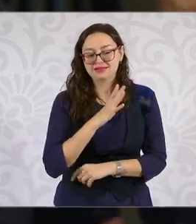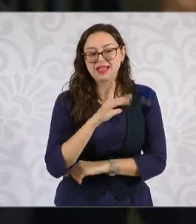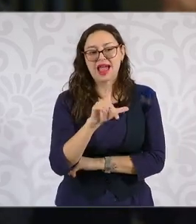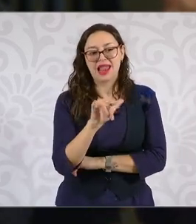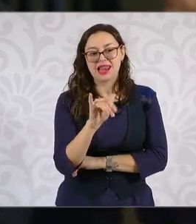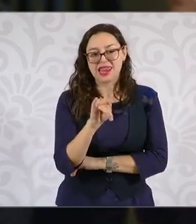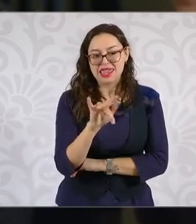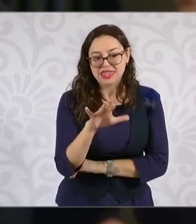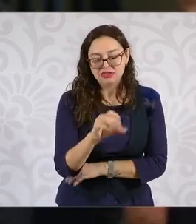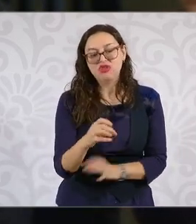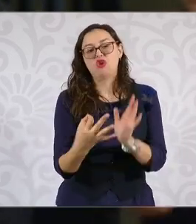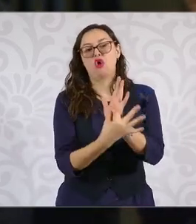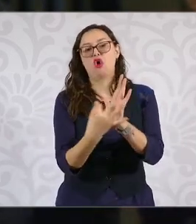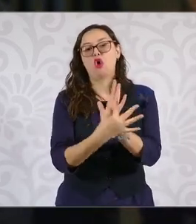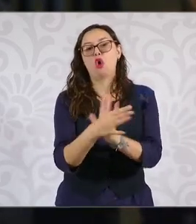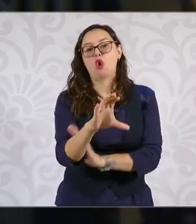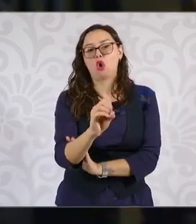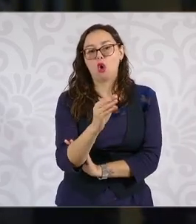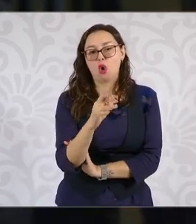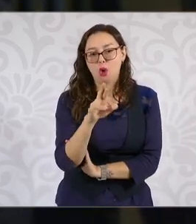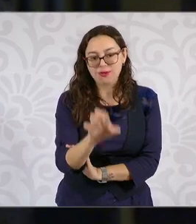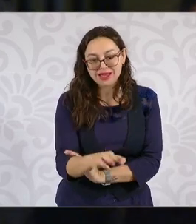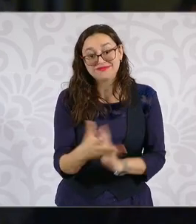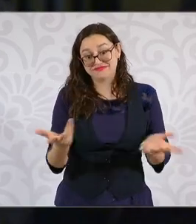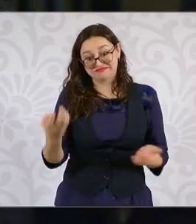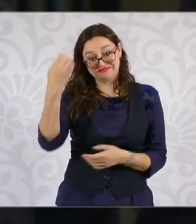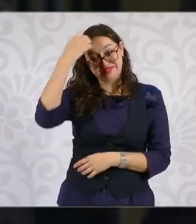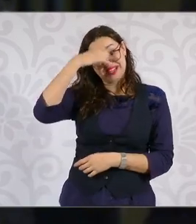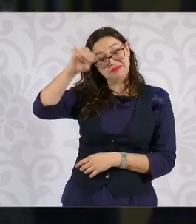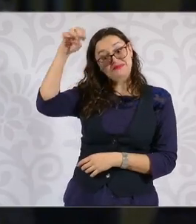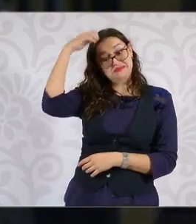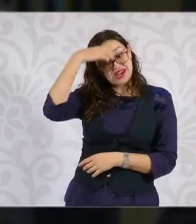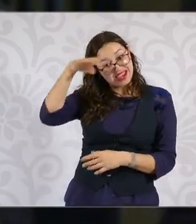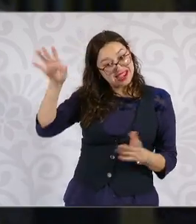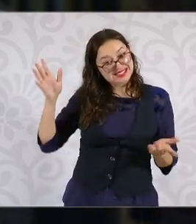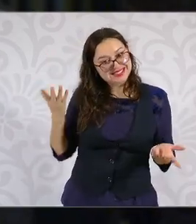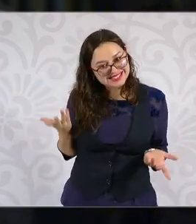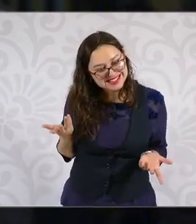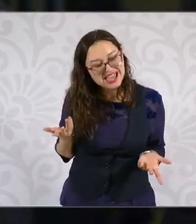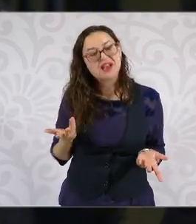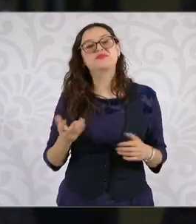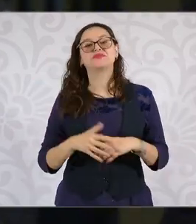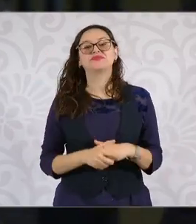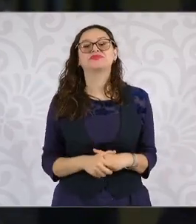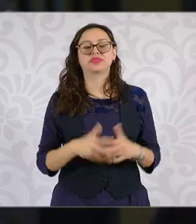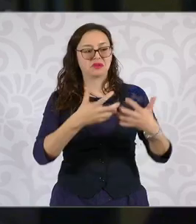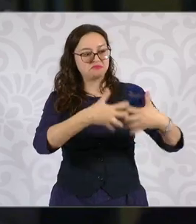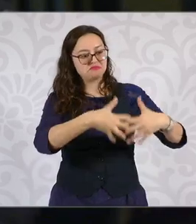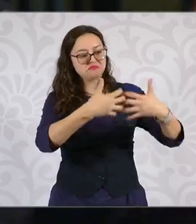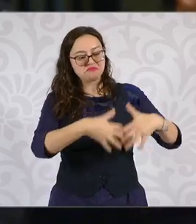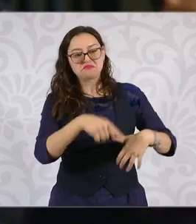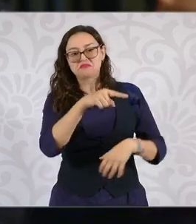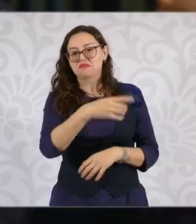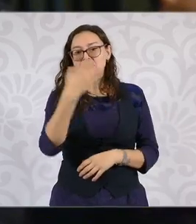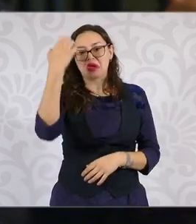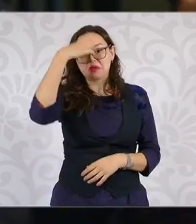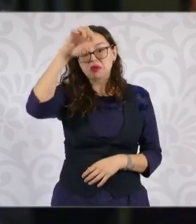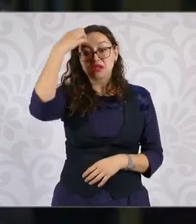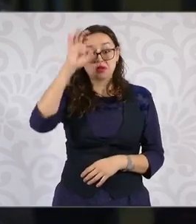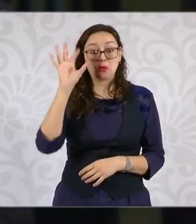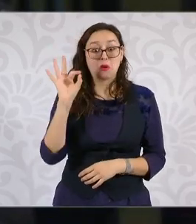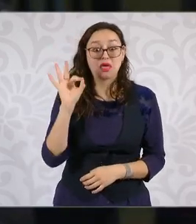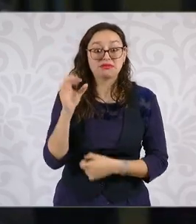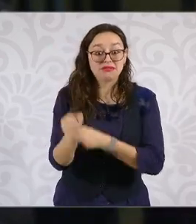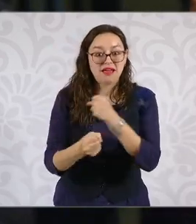el cobre, también tenemos la experiencia en el desarrollo de este tipo de proyectos. Está For Motor Company con mucha experiencia, 40 años,